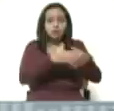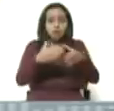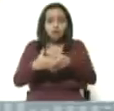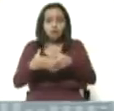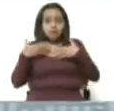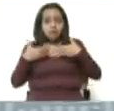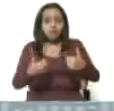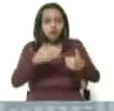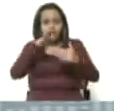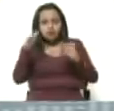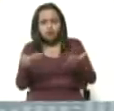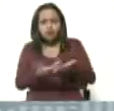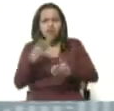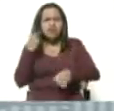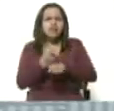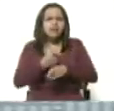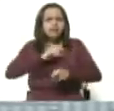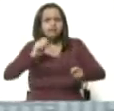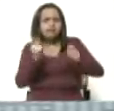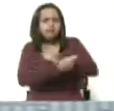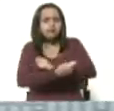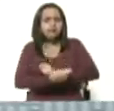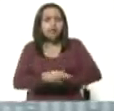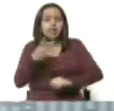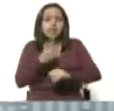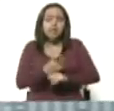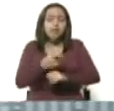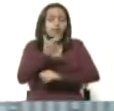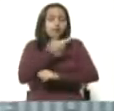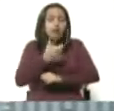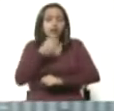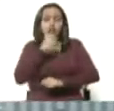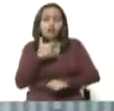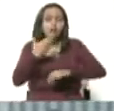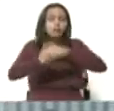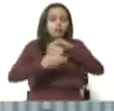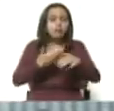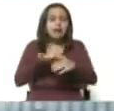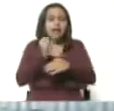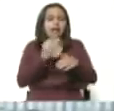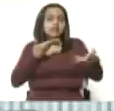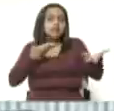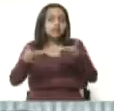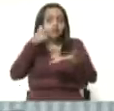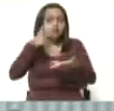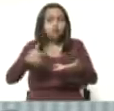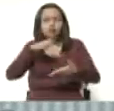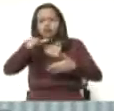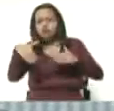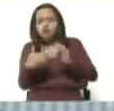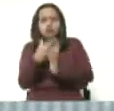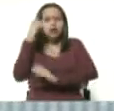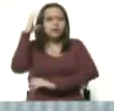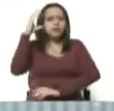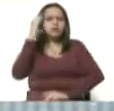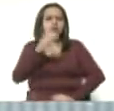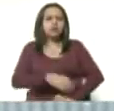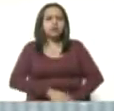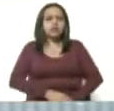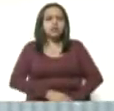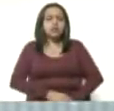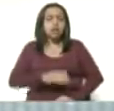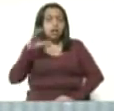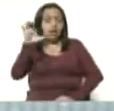Debemos readaptarnos entonces. Debemos evitar los excesos. Debemos poner al servicio de los pueblos todas las capacidades. Y que los